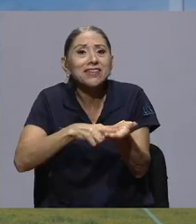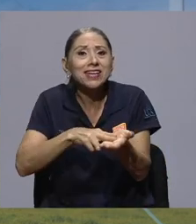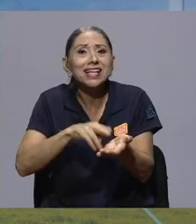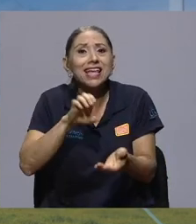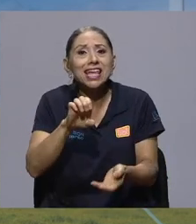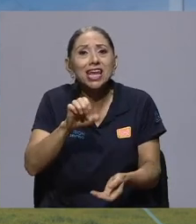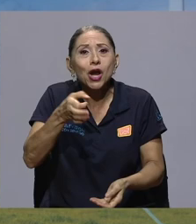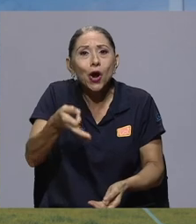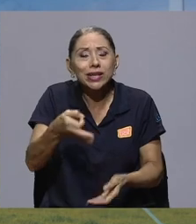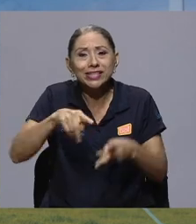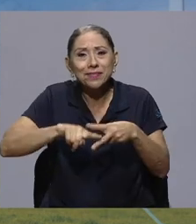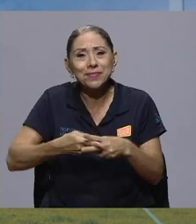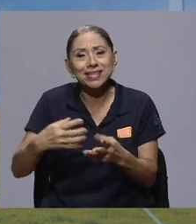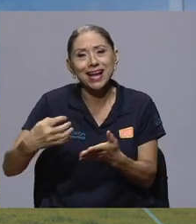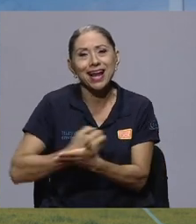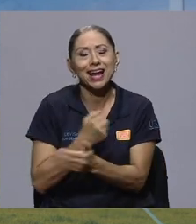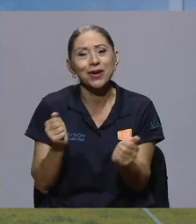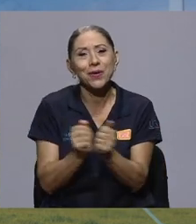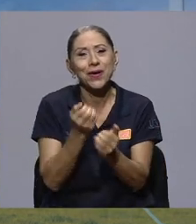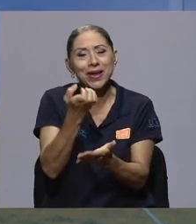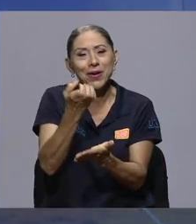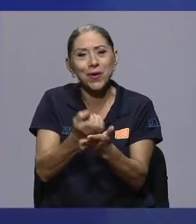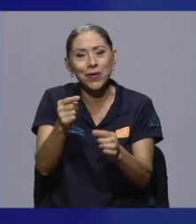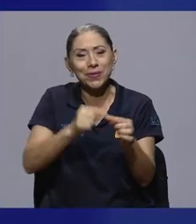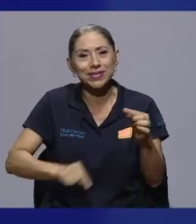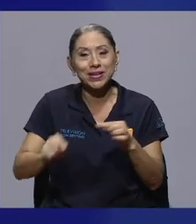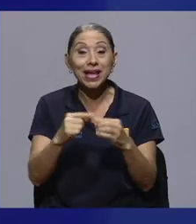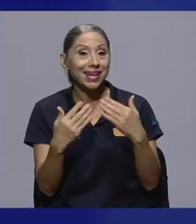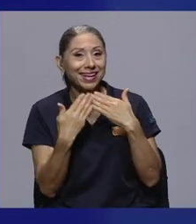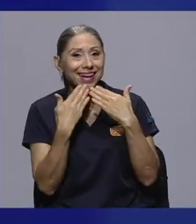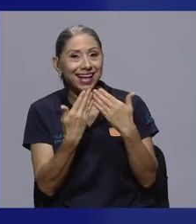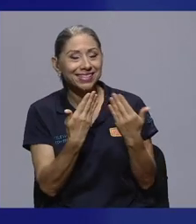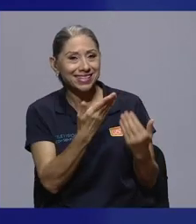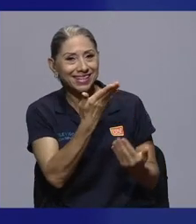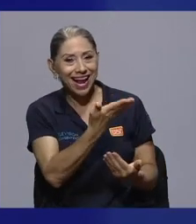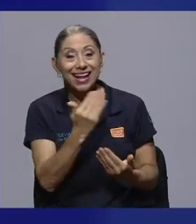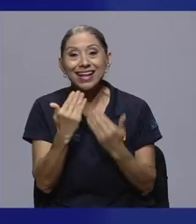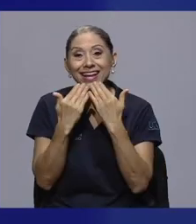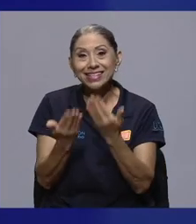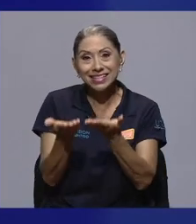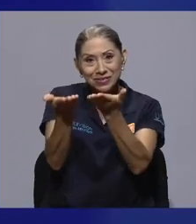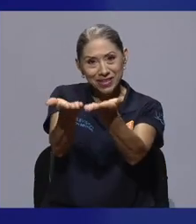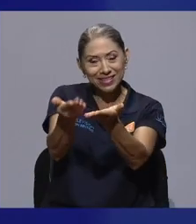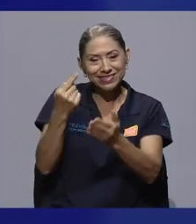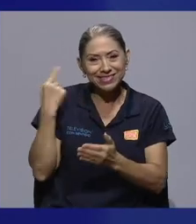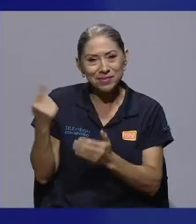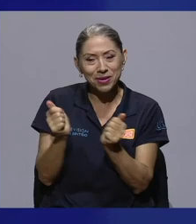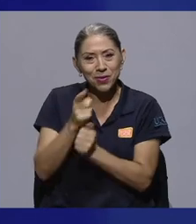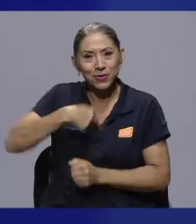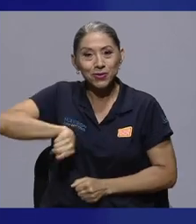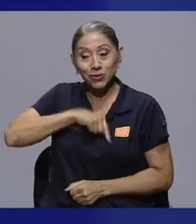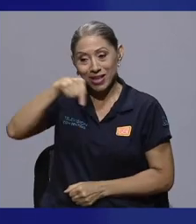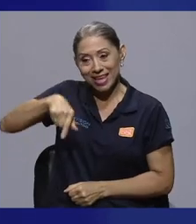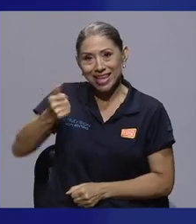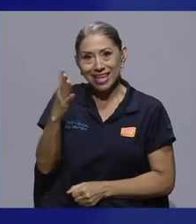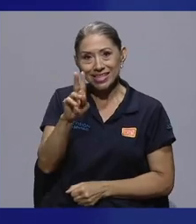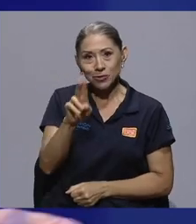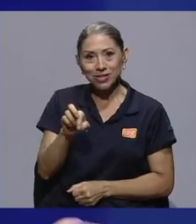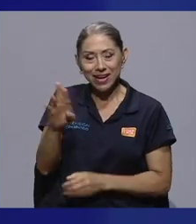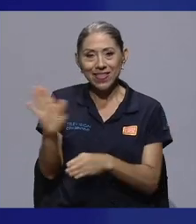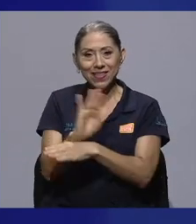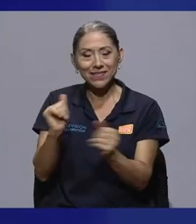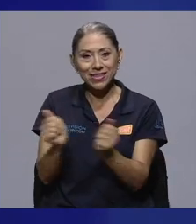con este enfoque de economía circular. Gracias, Carla y gracias a ustedes por estar con nosotros siempre aquí en 15UCR en donde hacemos